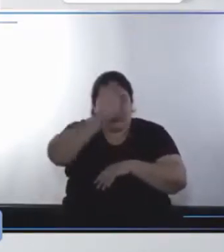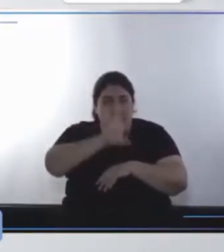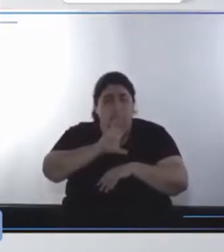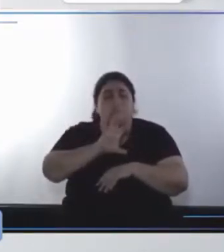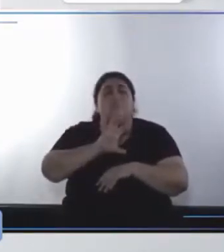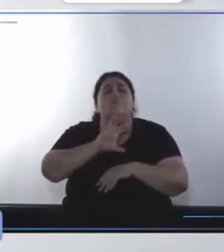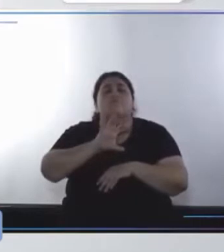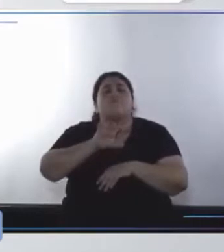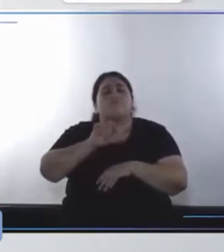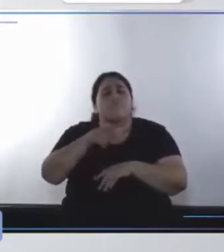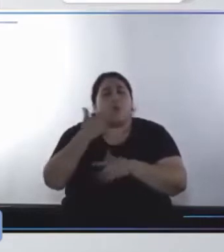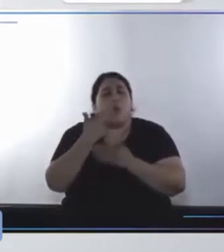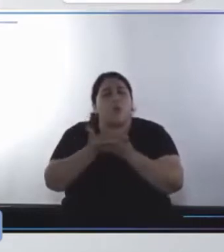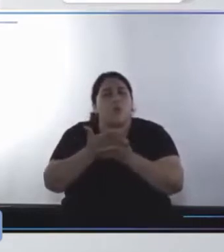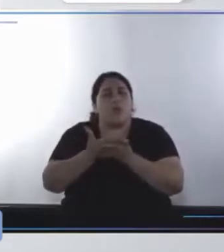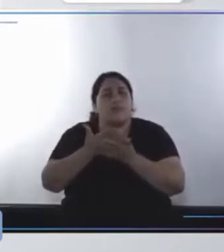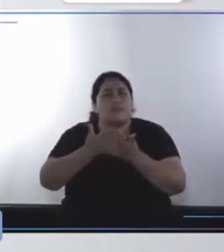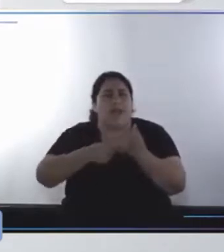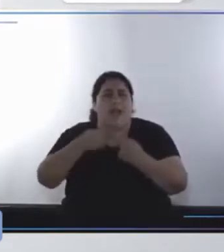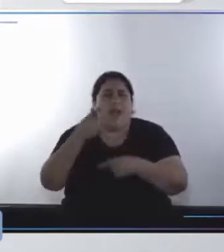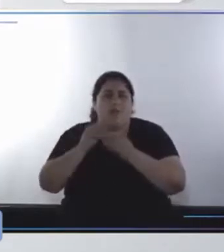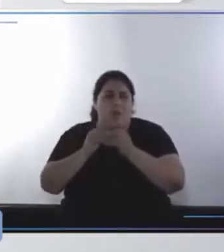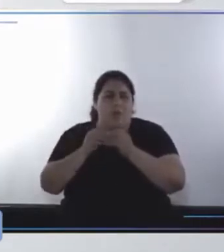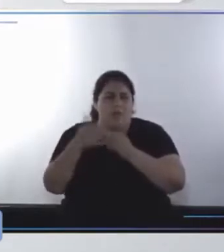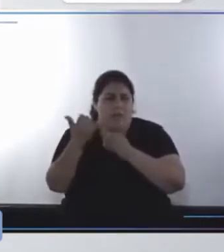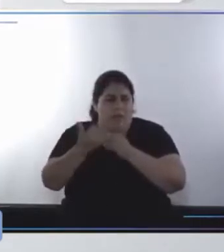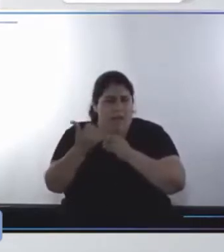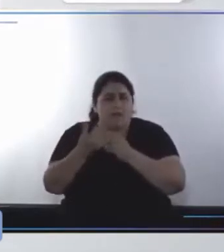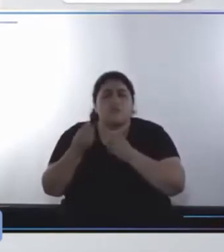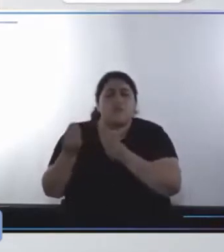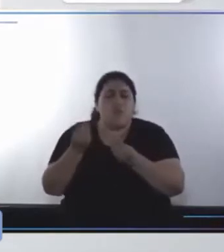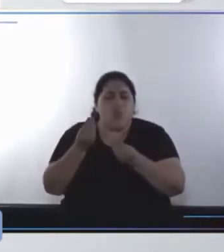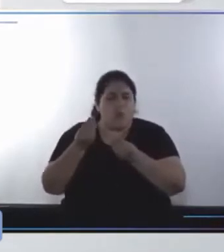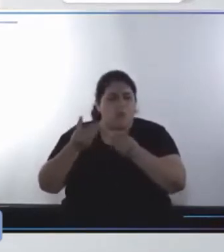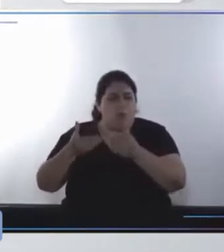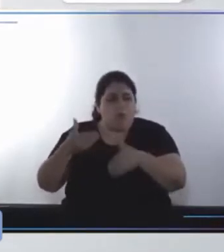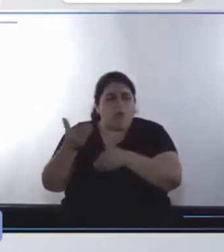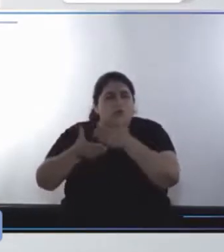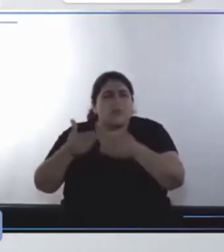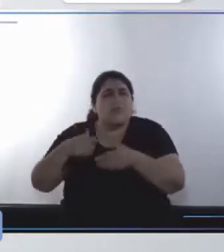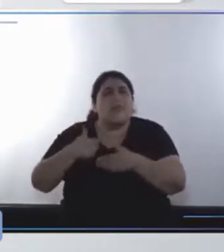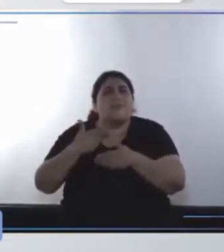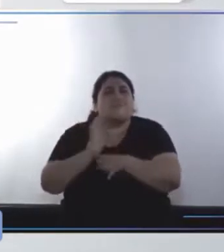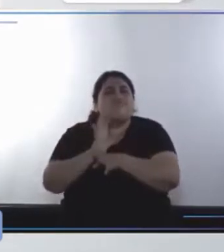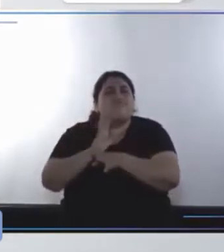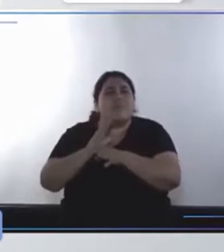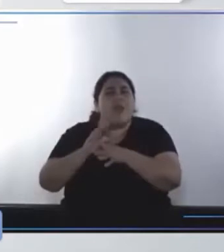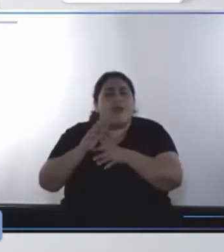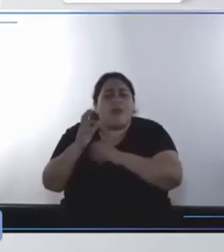plantea serias dificultades para alcanzar un desarrollo sostenible en los municipios.